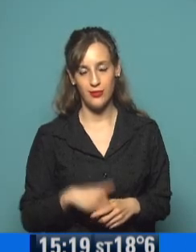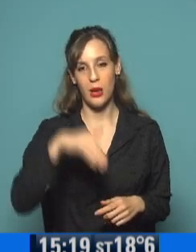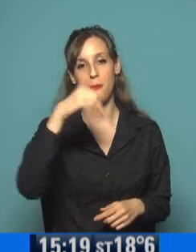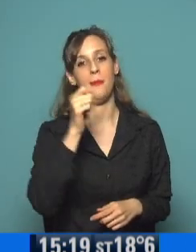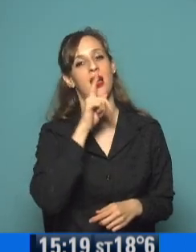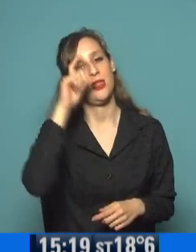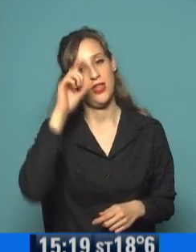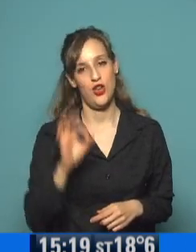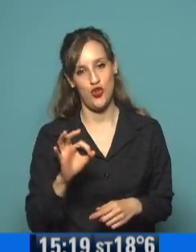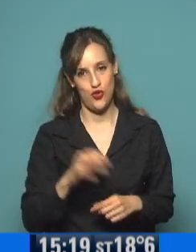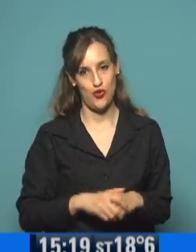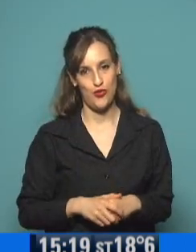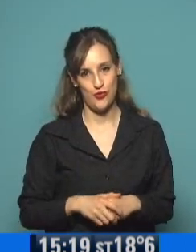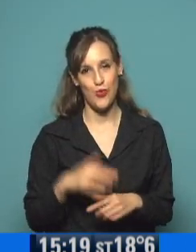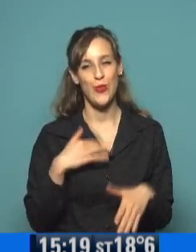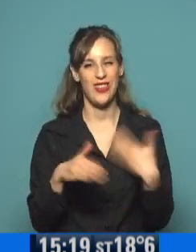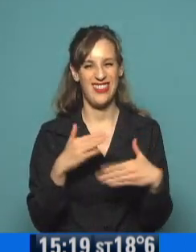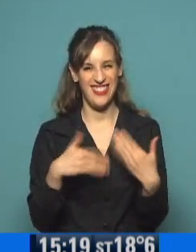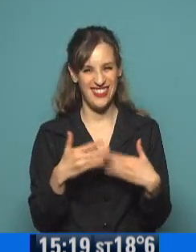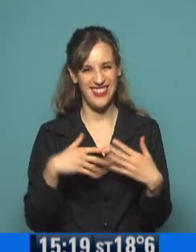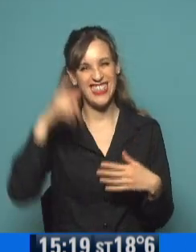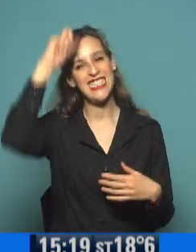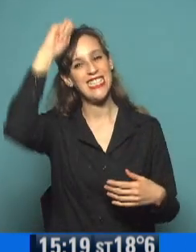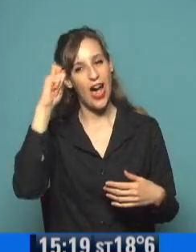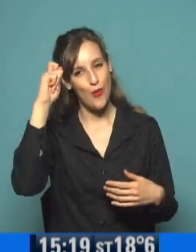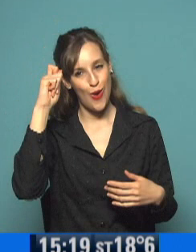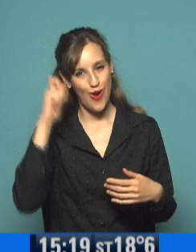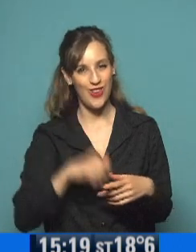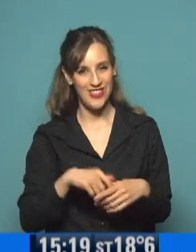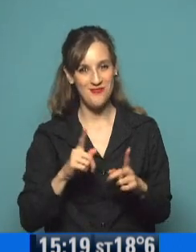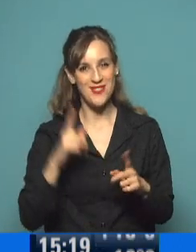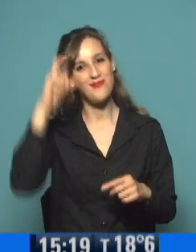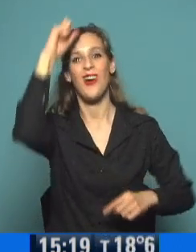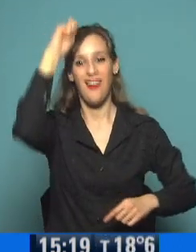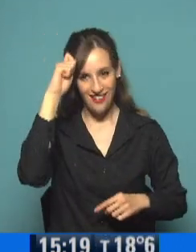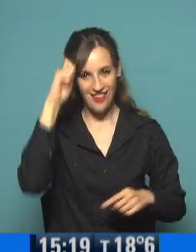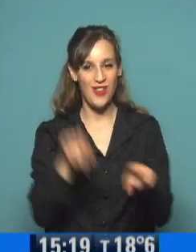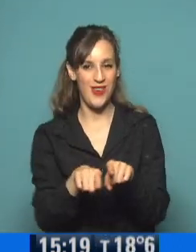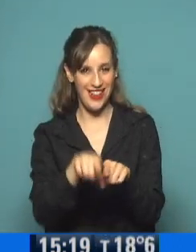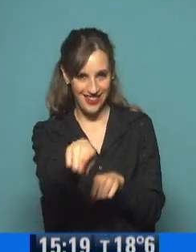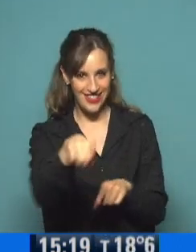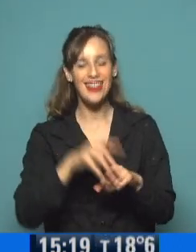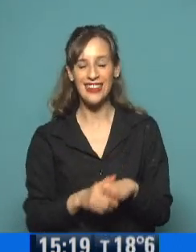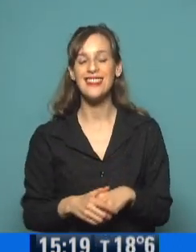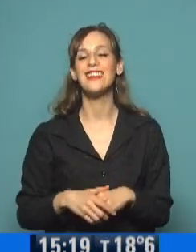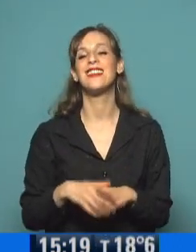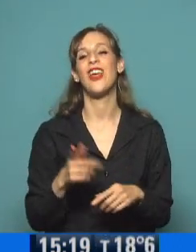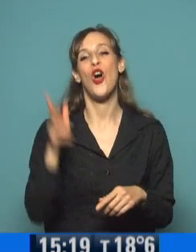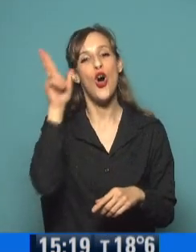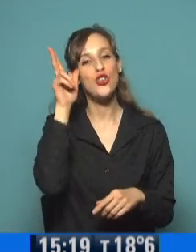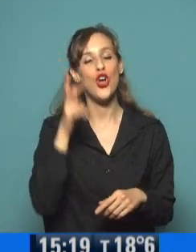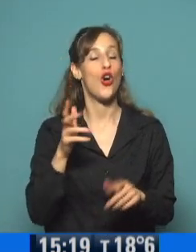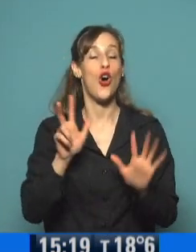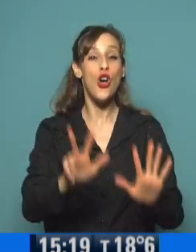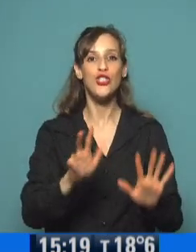Mateo, soy el chavo del ocho. ¡Ah! ¡Ay, es verdad! Está disfrazado. ¡Qué bonito! Hermoso. Tiene la torta del chavo. El ocho de agosto cumple.